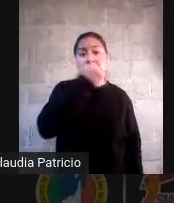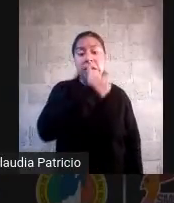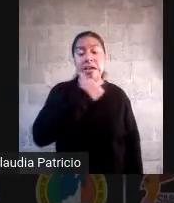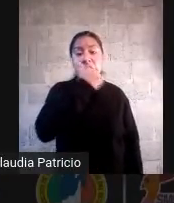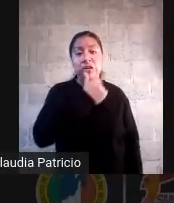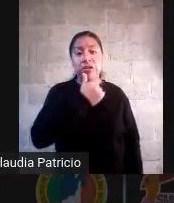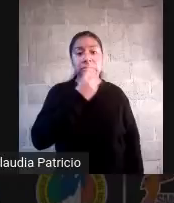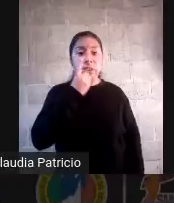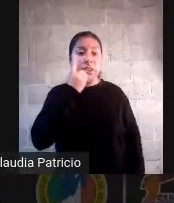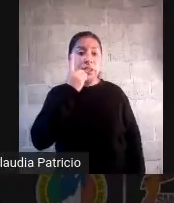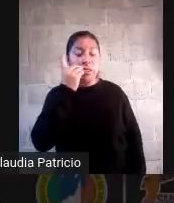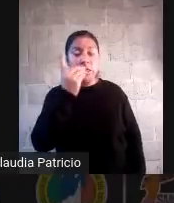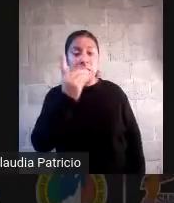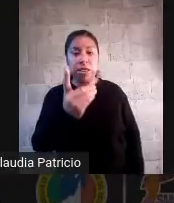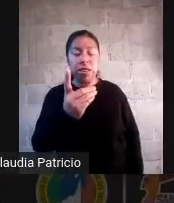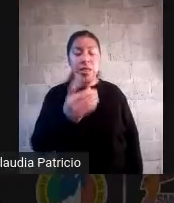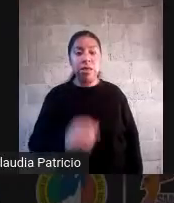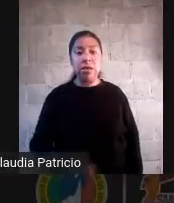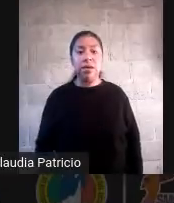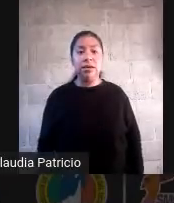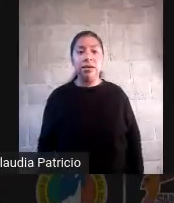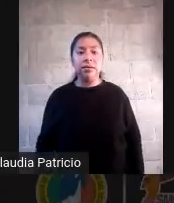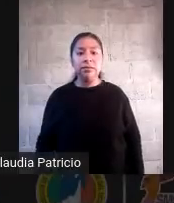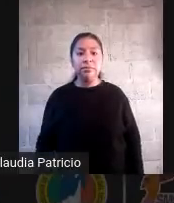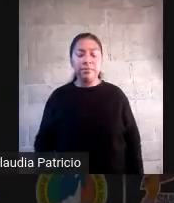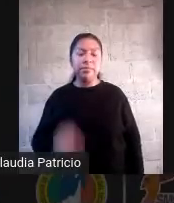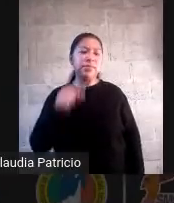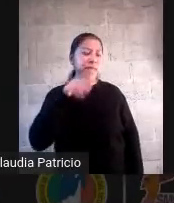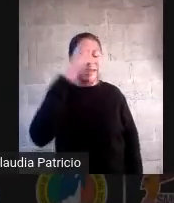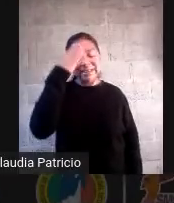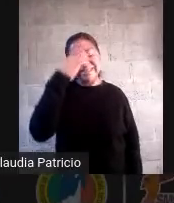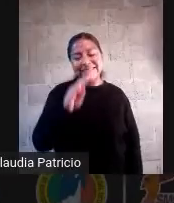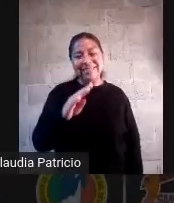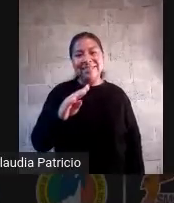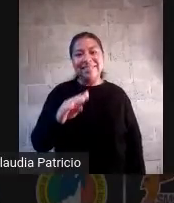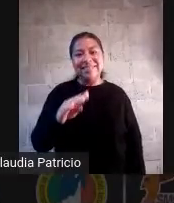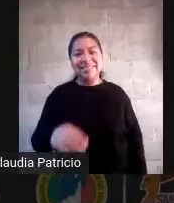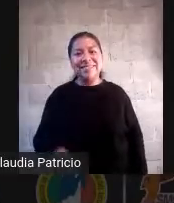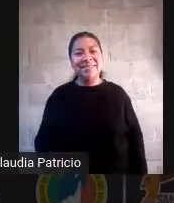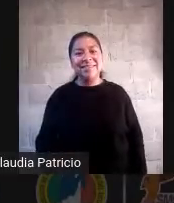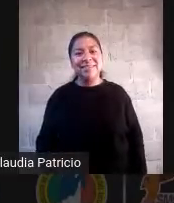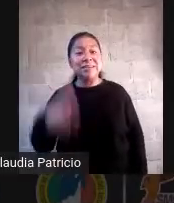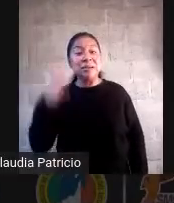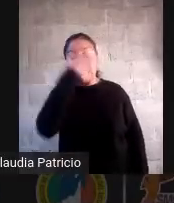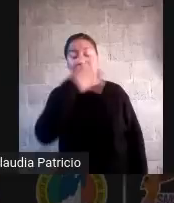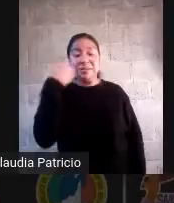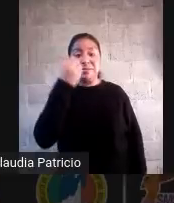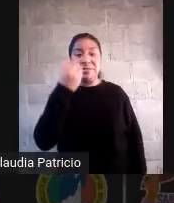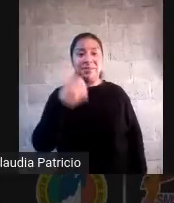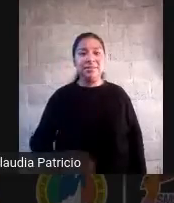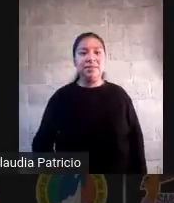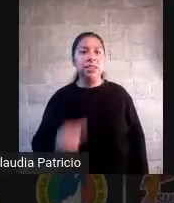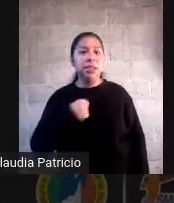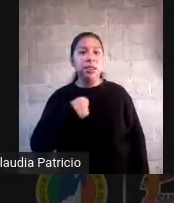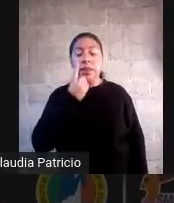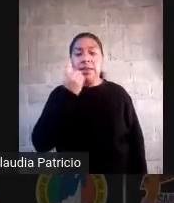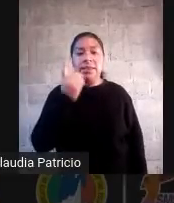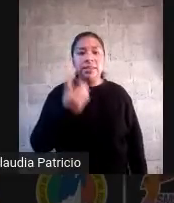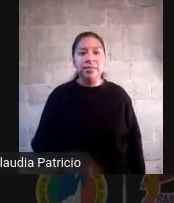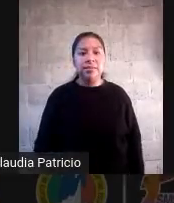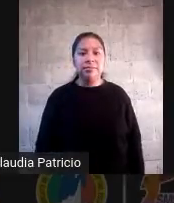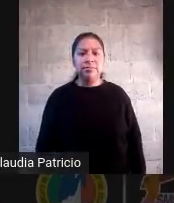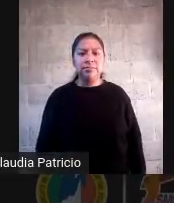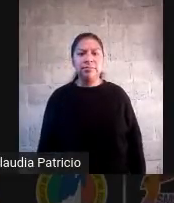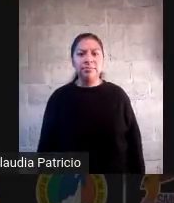siquiera nos pasan por la mente y saben que es lo más maravilloso que cuando estábamos ahí en finlandia yo decía qué enojada me